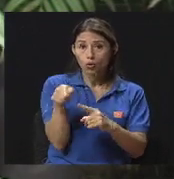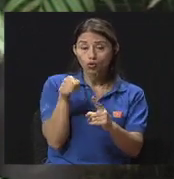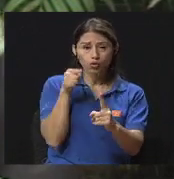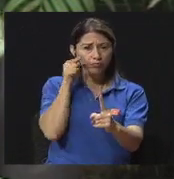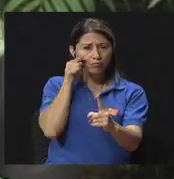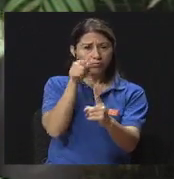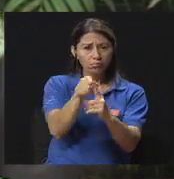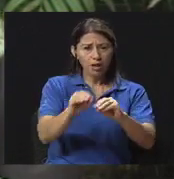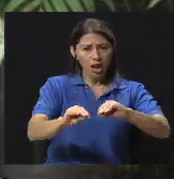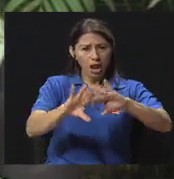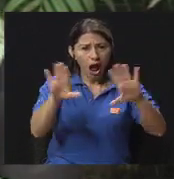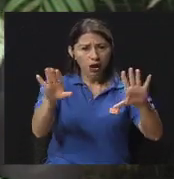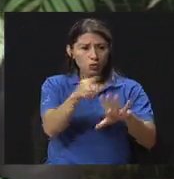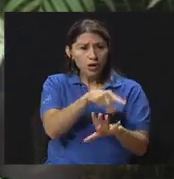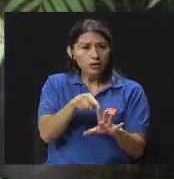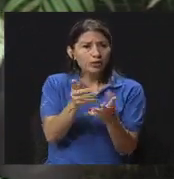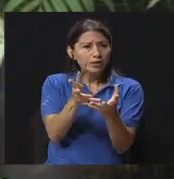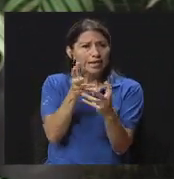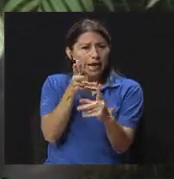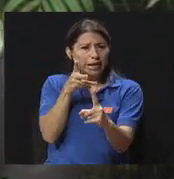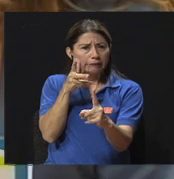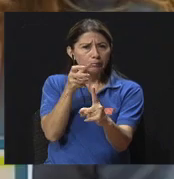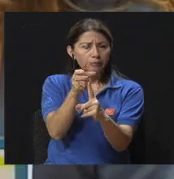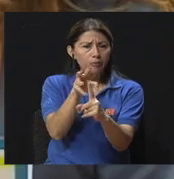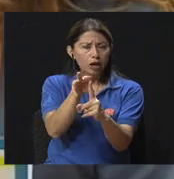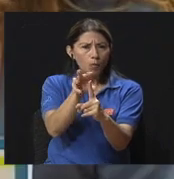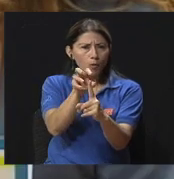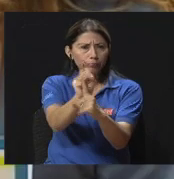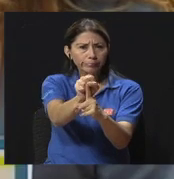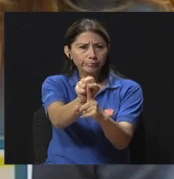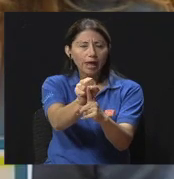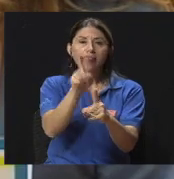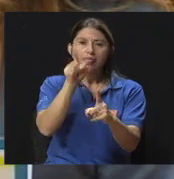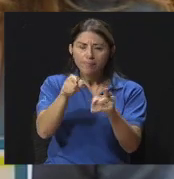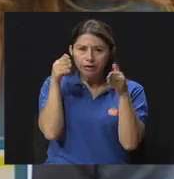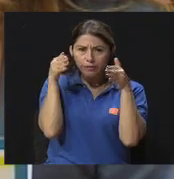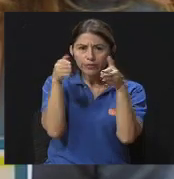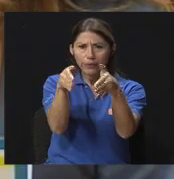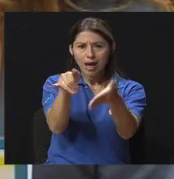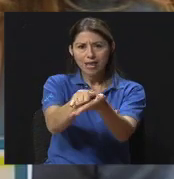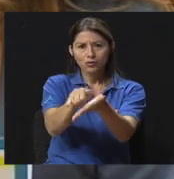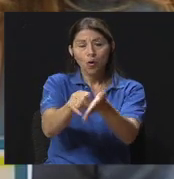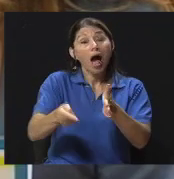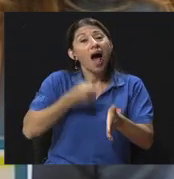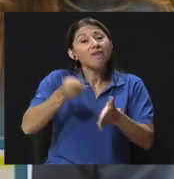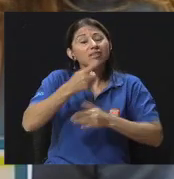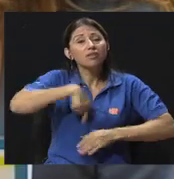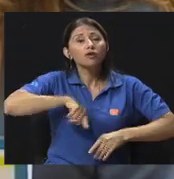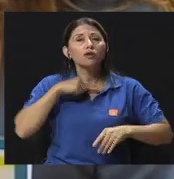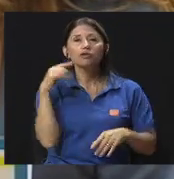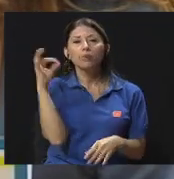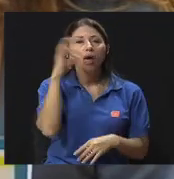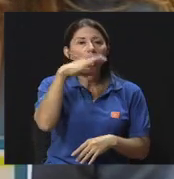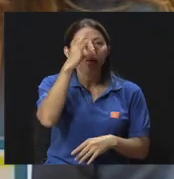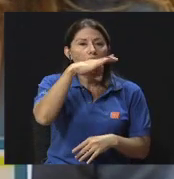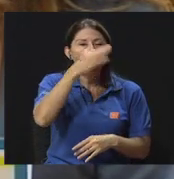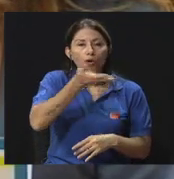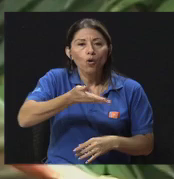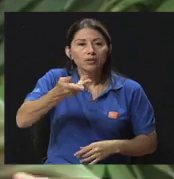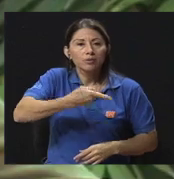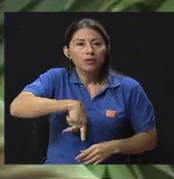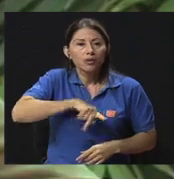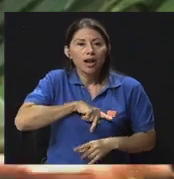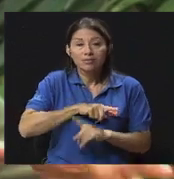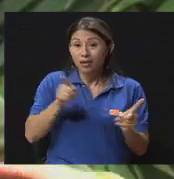meta, eso es lo que nos debe dirigir, ¿verdad? A veces nos enfocamos en otros elementos, incluso a veces personales. Pero si estamos aquí,